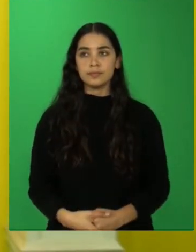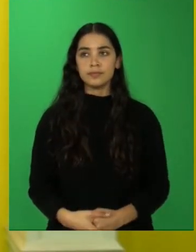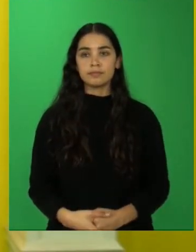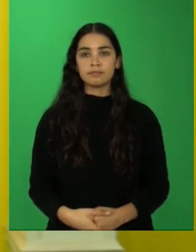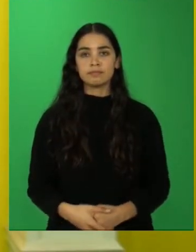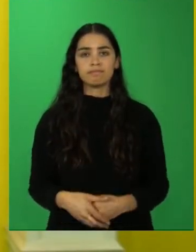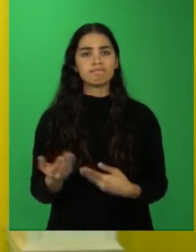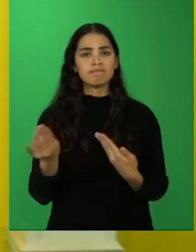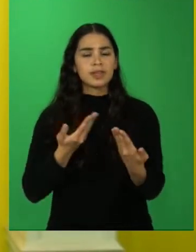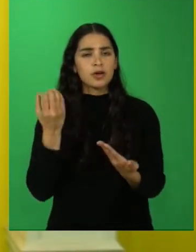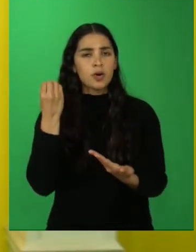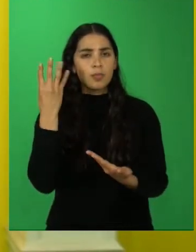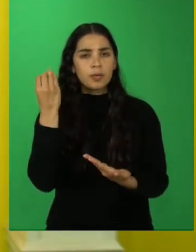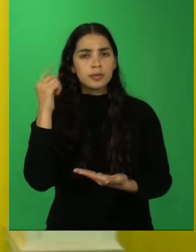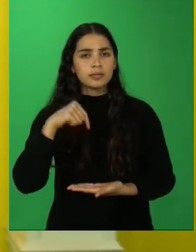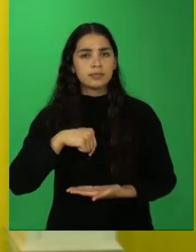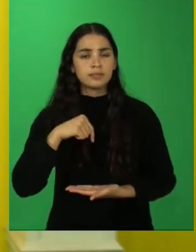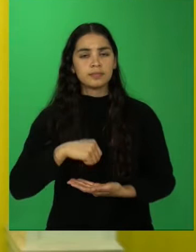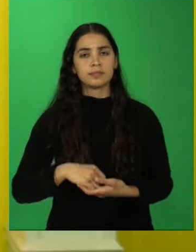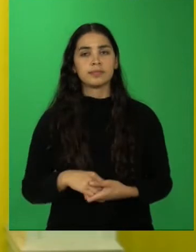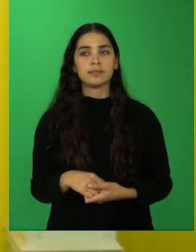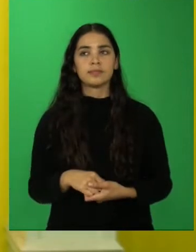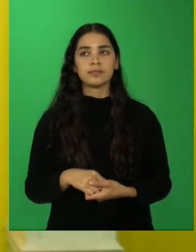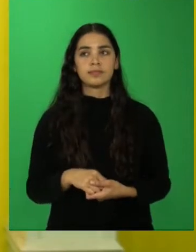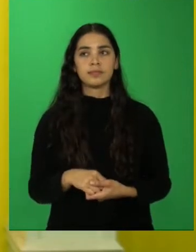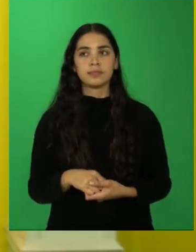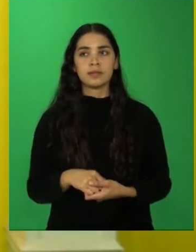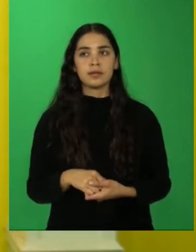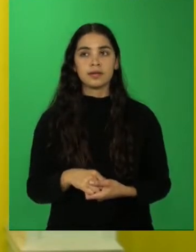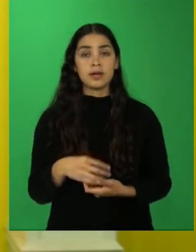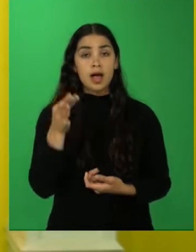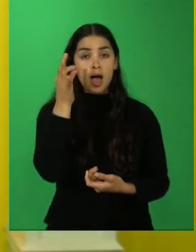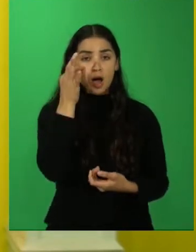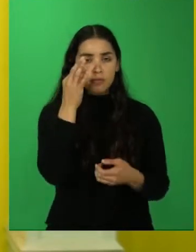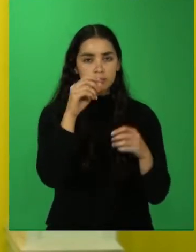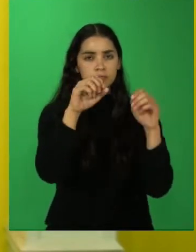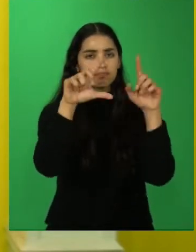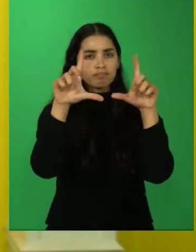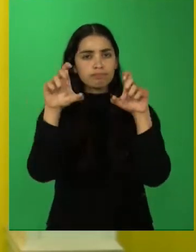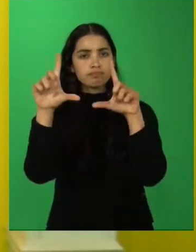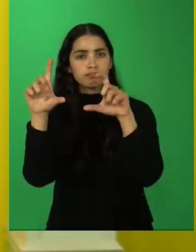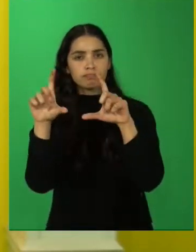¿Cómo lo aprenderemos el día de hoy? A través de imágenes.